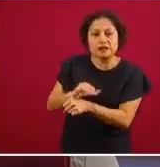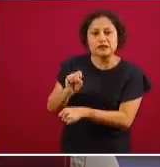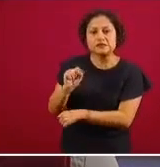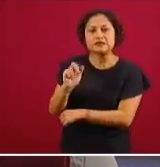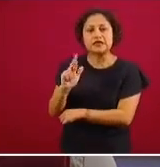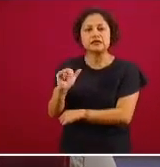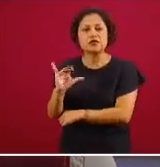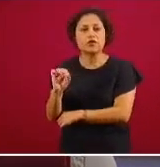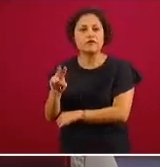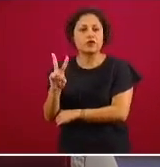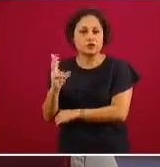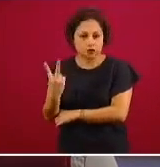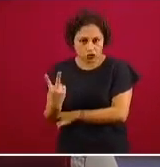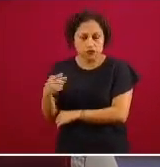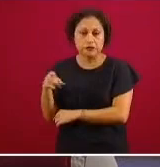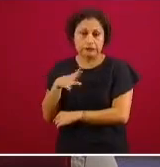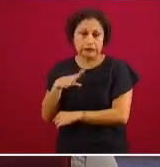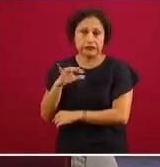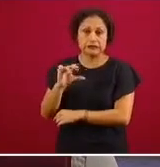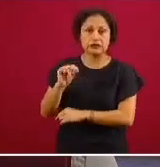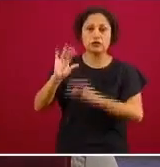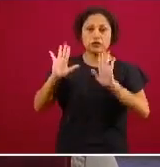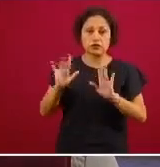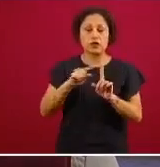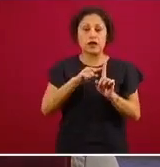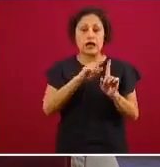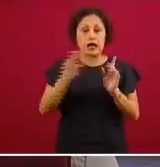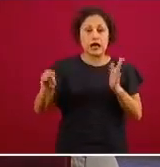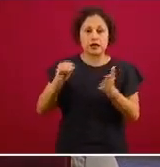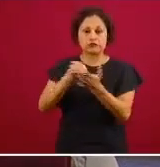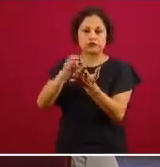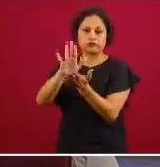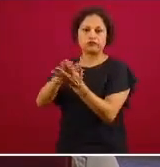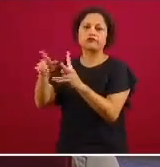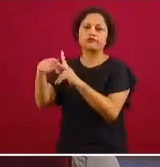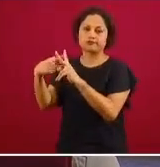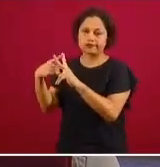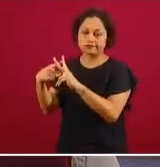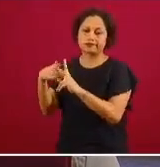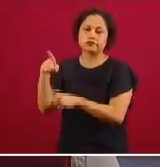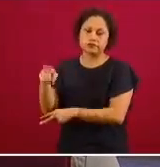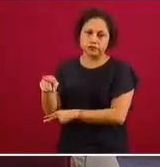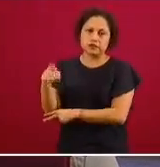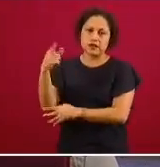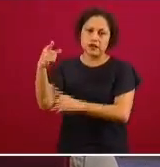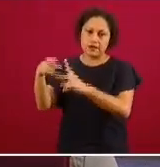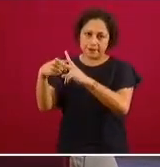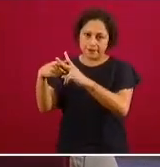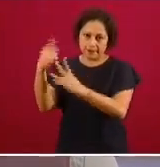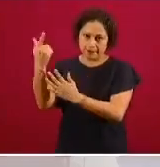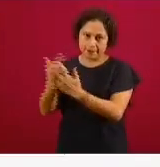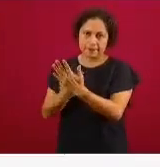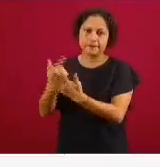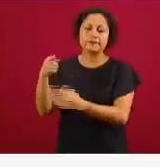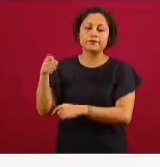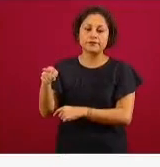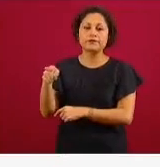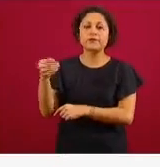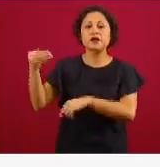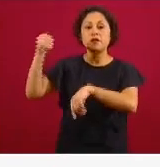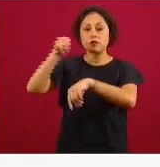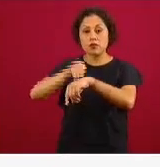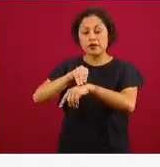llama caso confirmado y esta es la distribución de acuerdo a esto que acabamos de comentar si es un caso leve